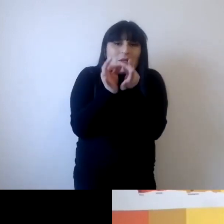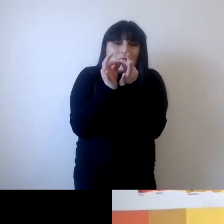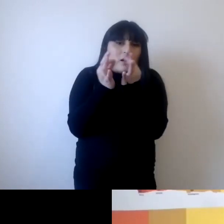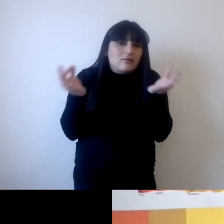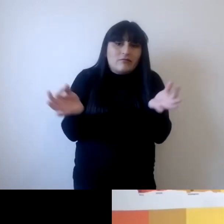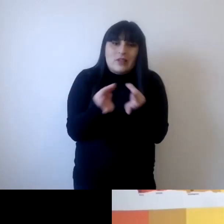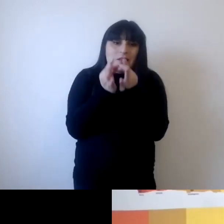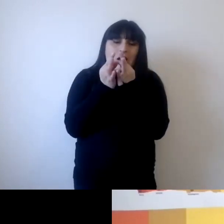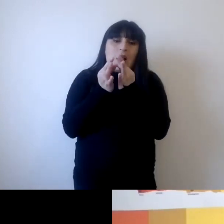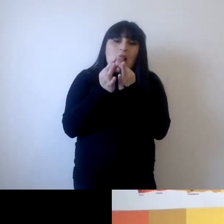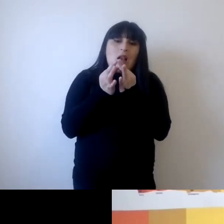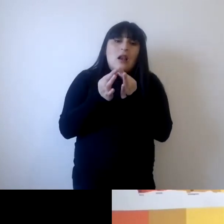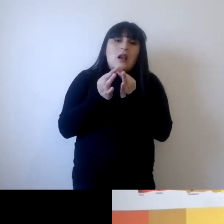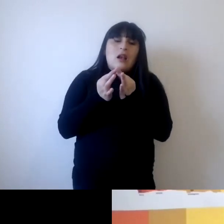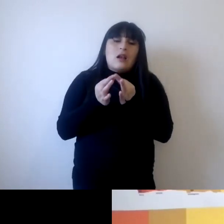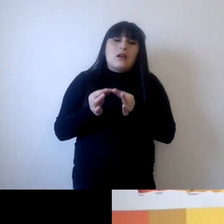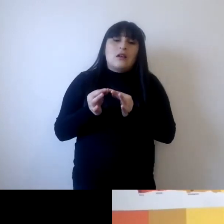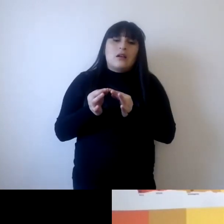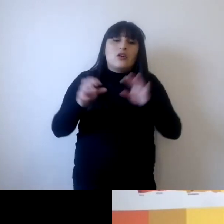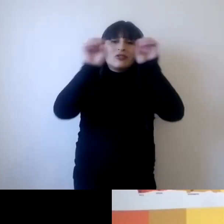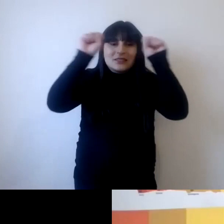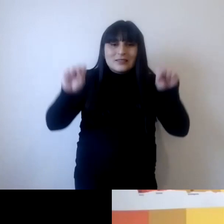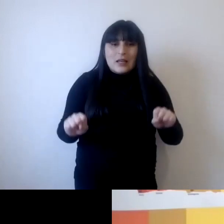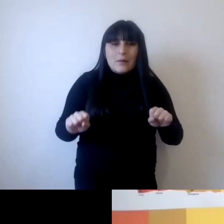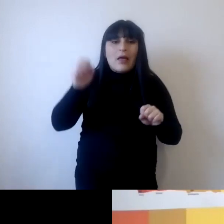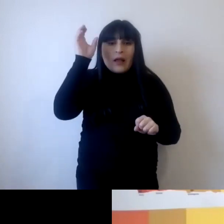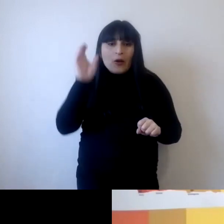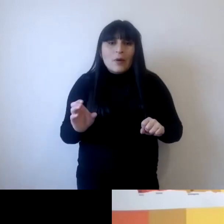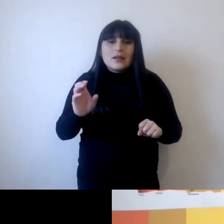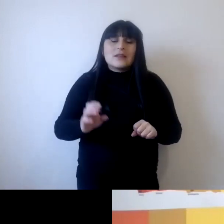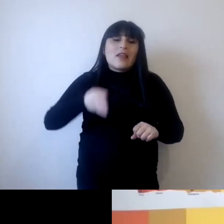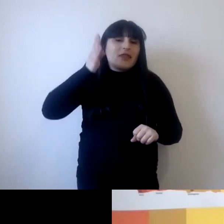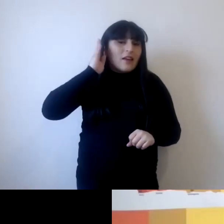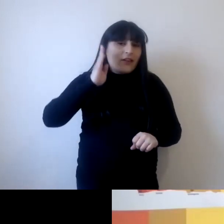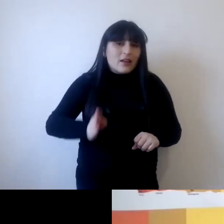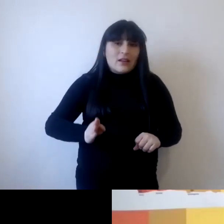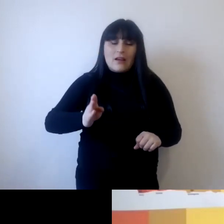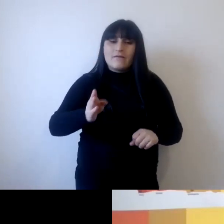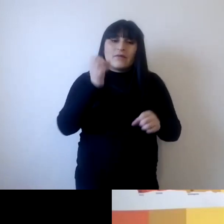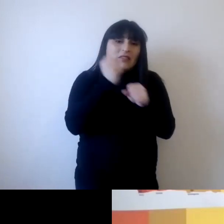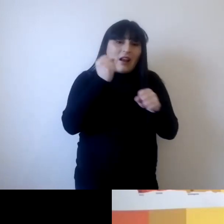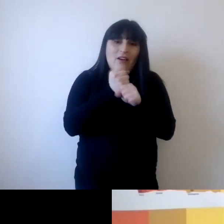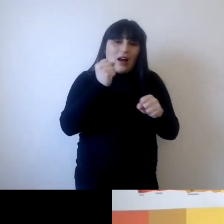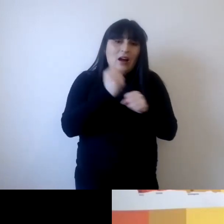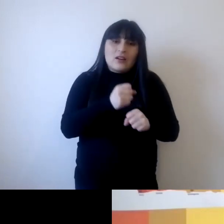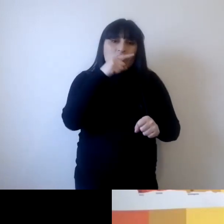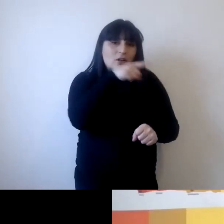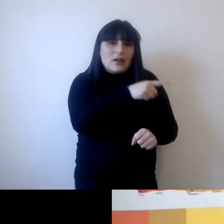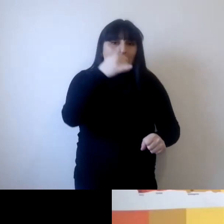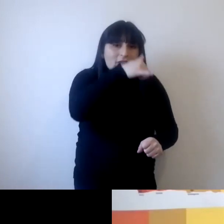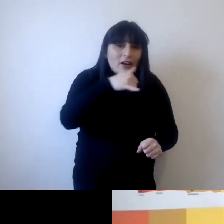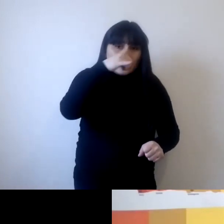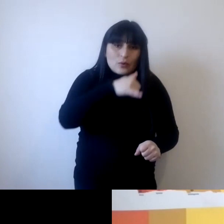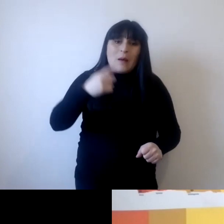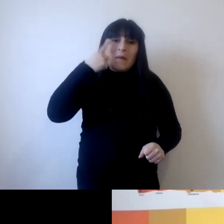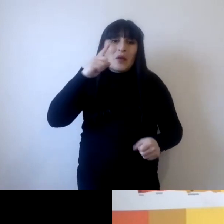los sistemas de cada país deberían de generar un ciclo específico para tratar ese residuo pero sin duda está siendo un problema